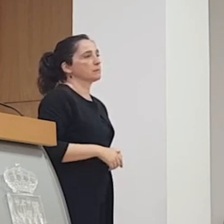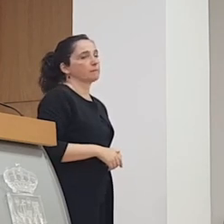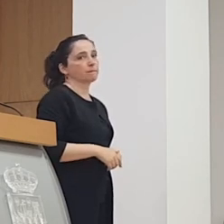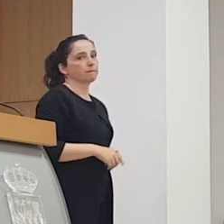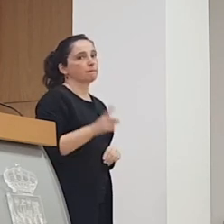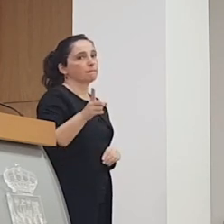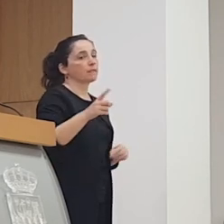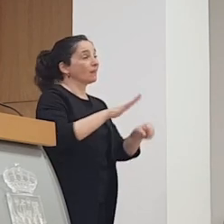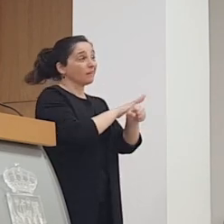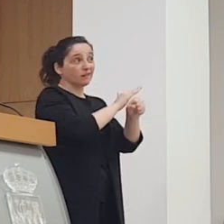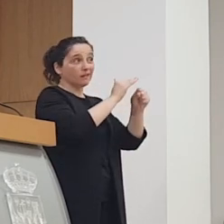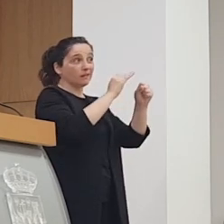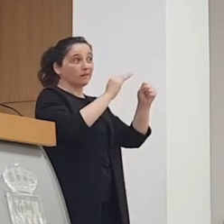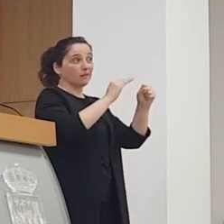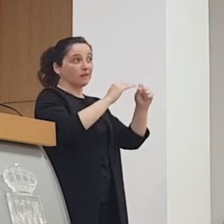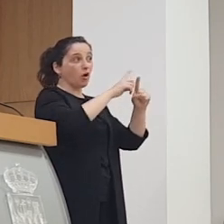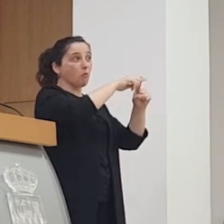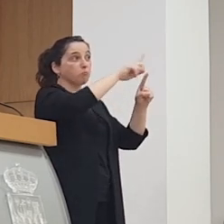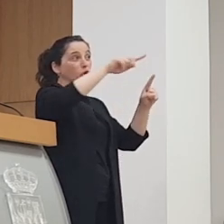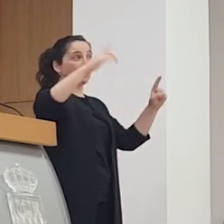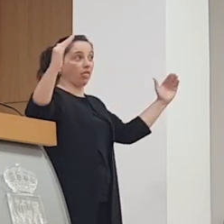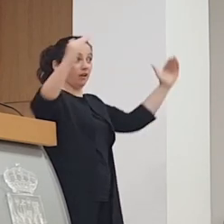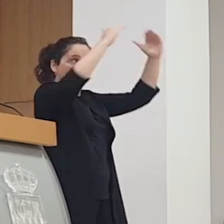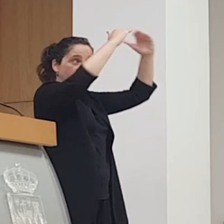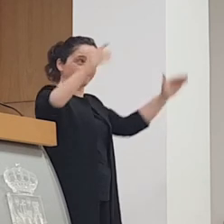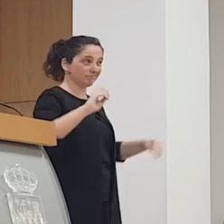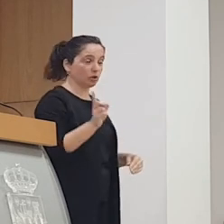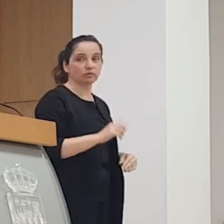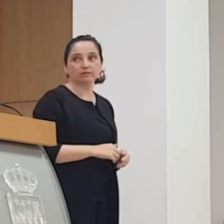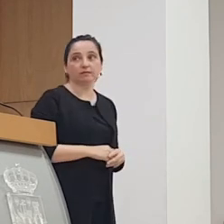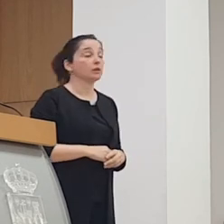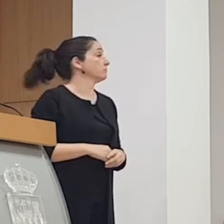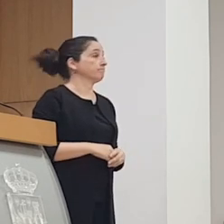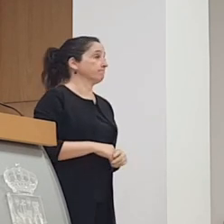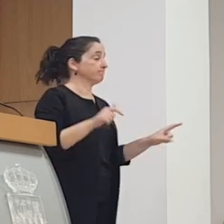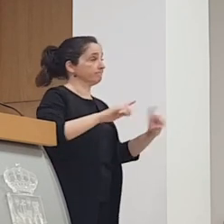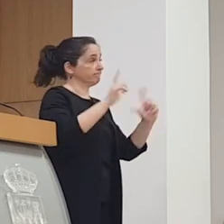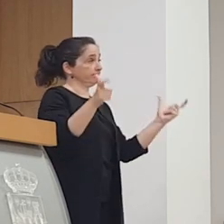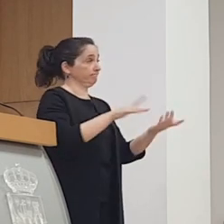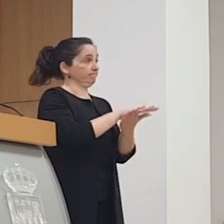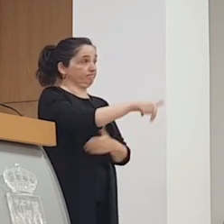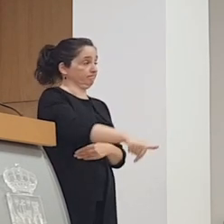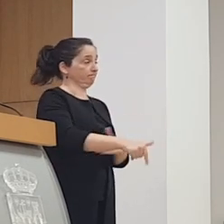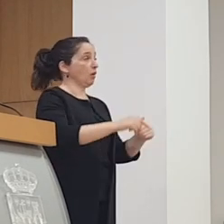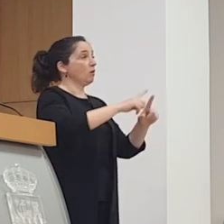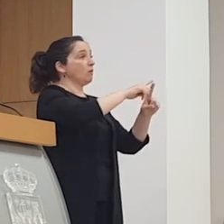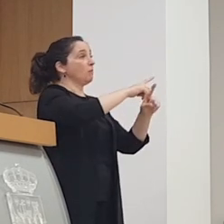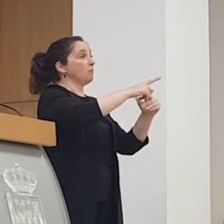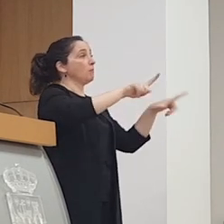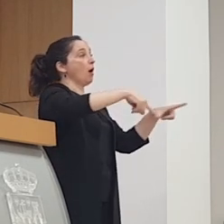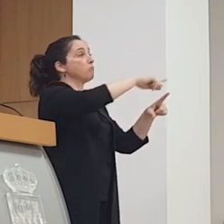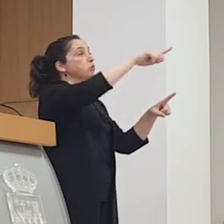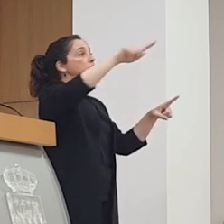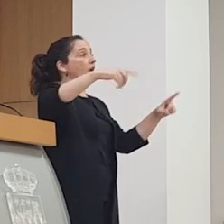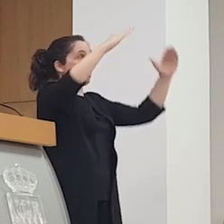y la cubrición de la plaza practicada no se ha hablado todavía no lo hemos abordado en esta primera reunión es algo que se